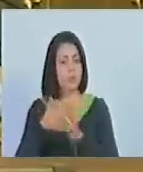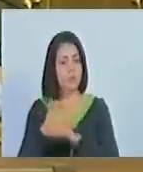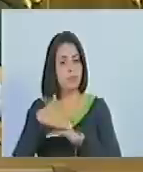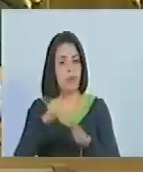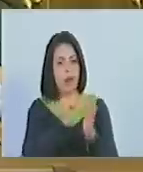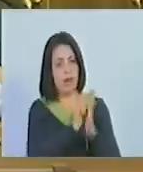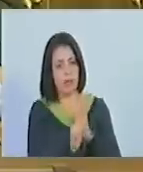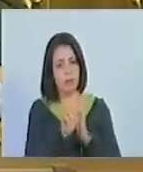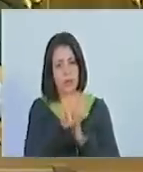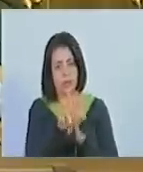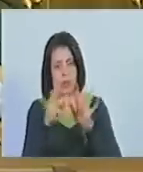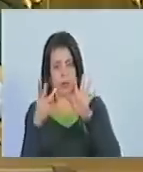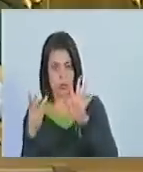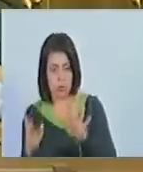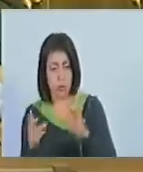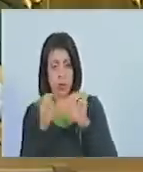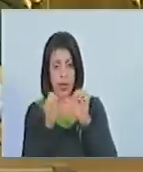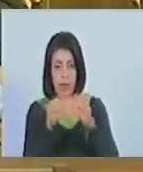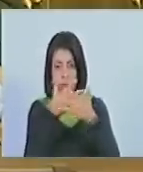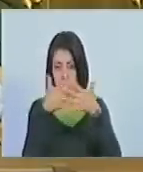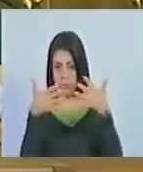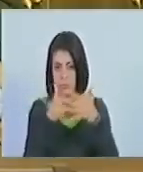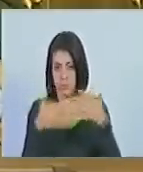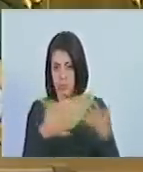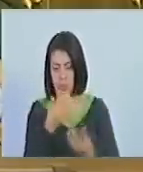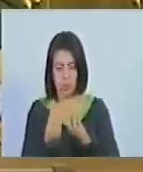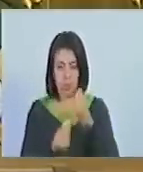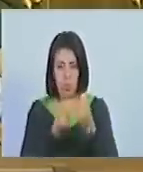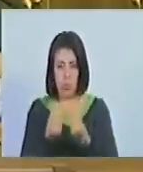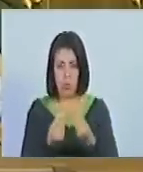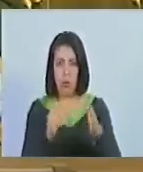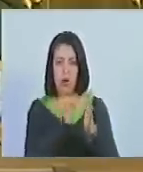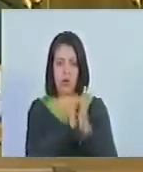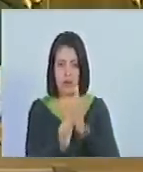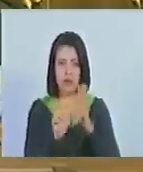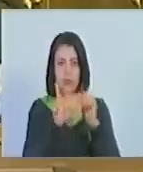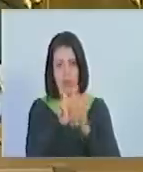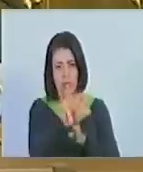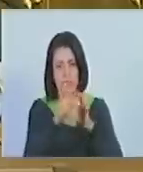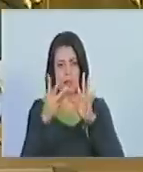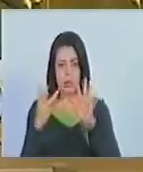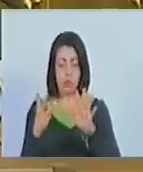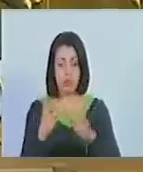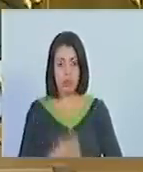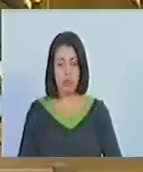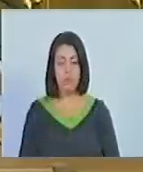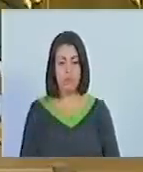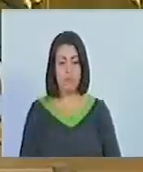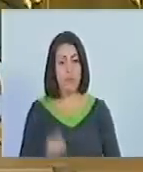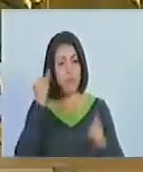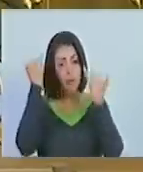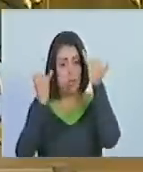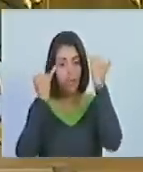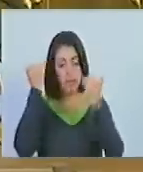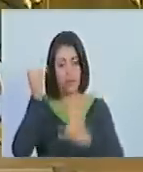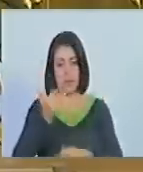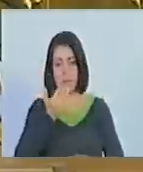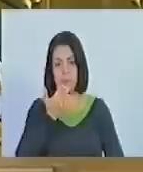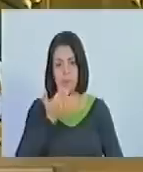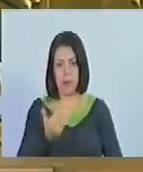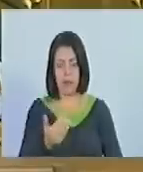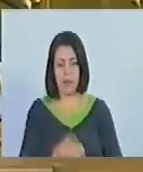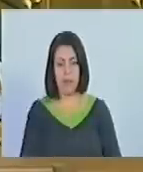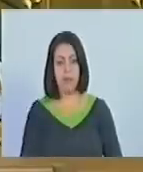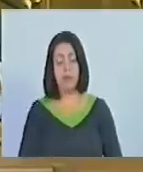el artículo 38, quedando redactado de la siguiente manera. Artículo 38. La iniciativa de solicitud